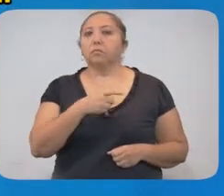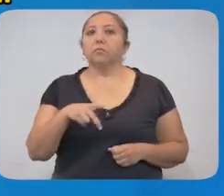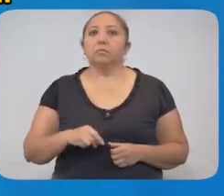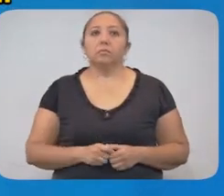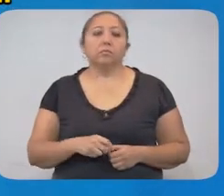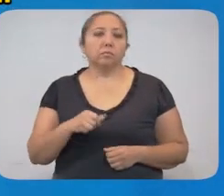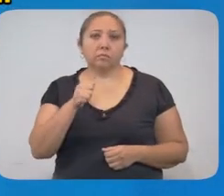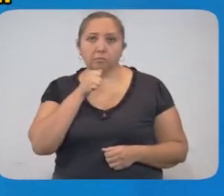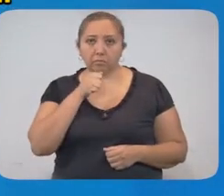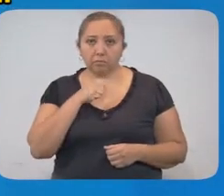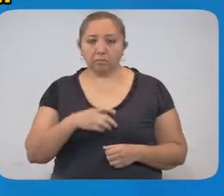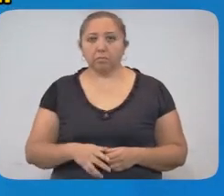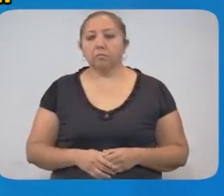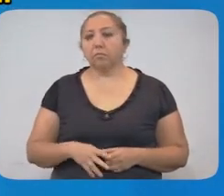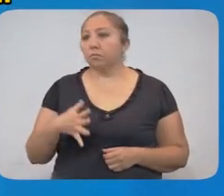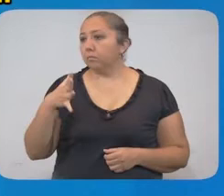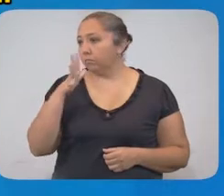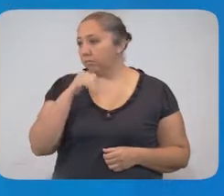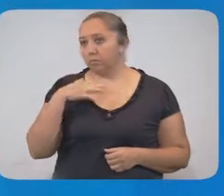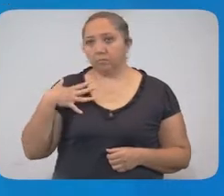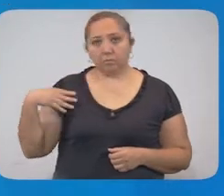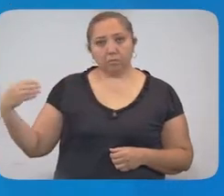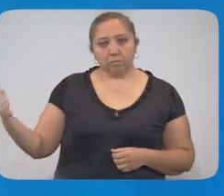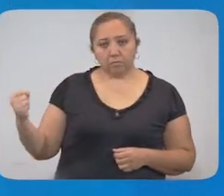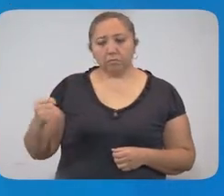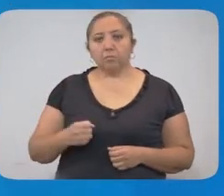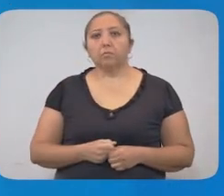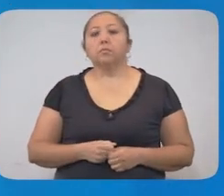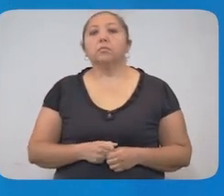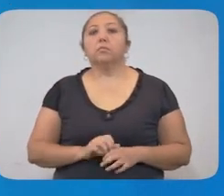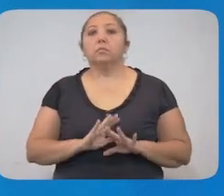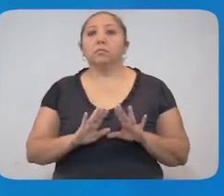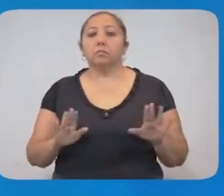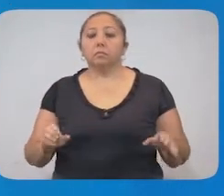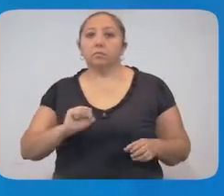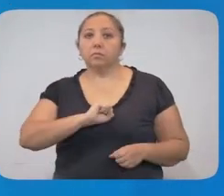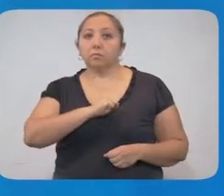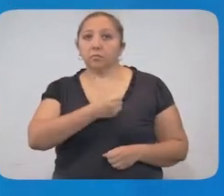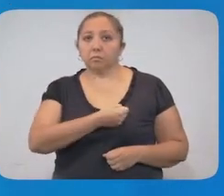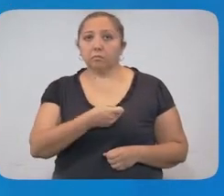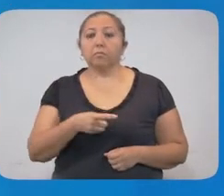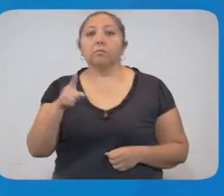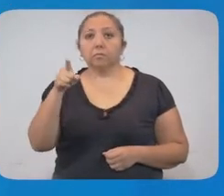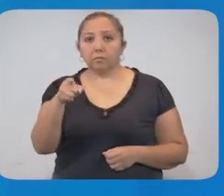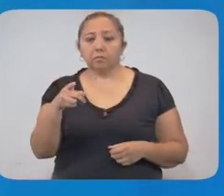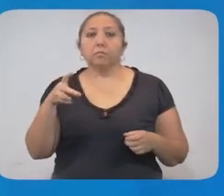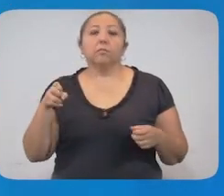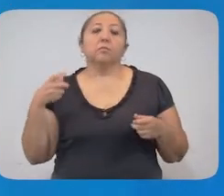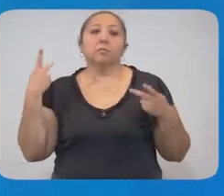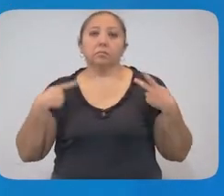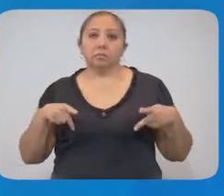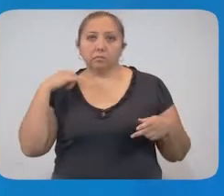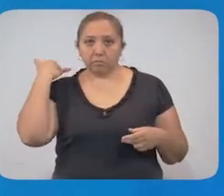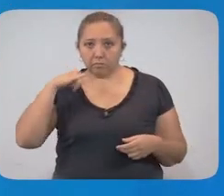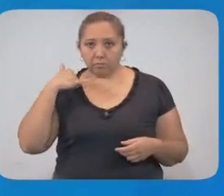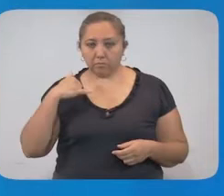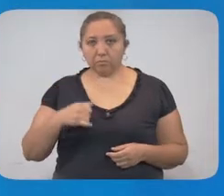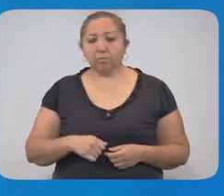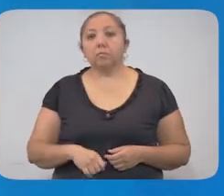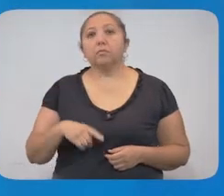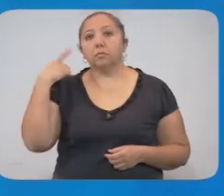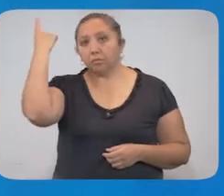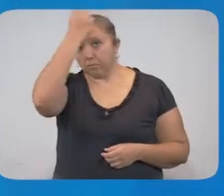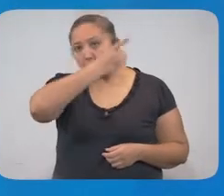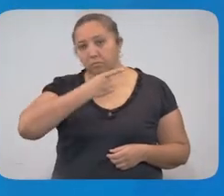presentan síntomas ni pueden contagiar. Entre los que ya se recuperaron, se encuentra la paciente yucateca que se contagió y fue